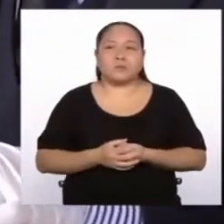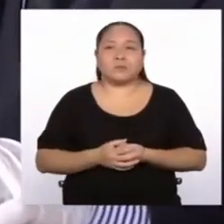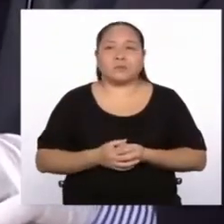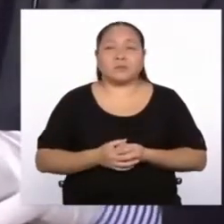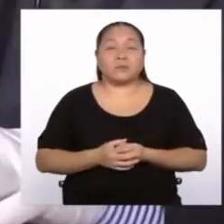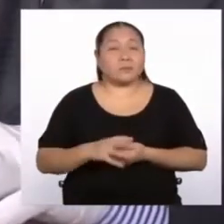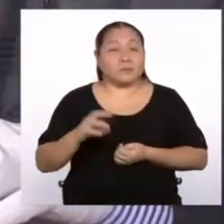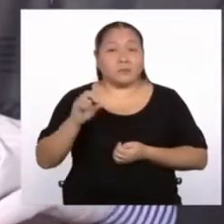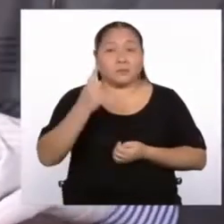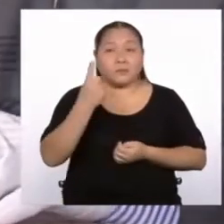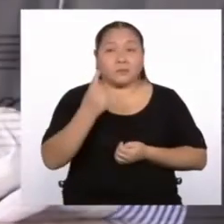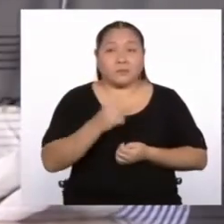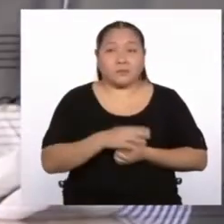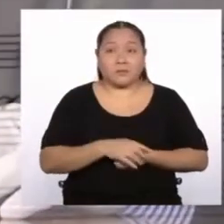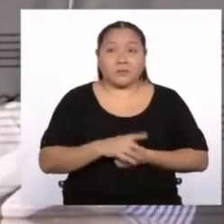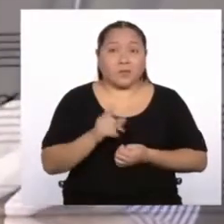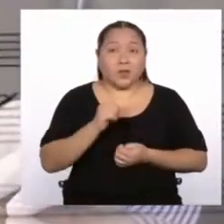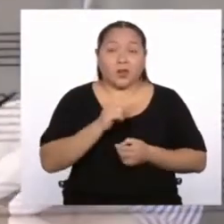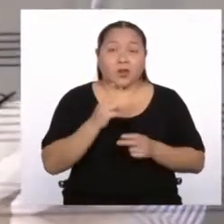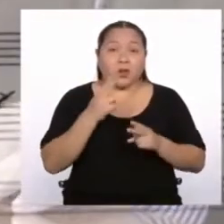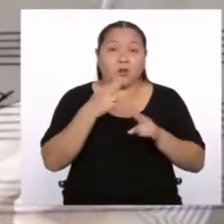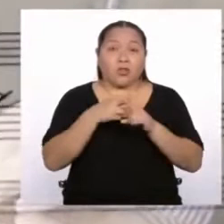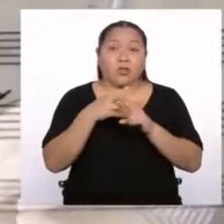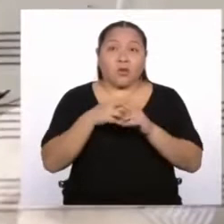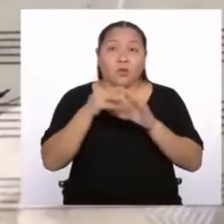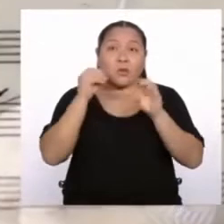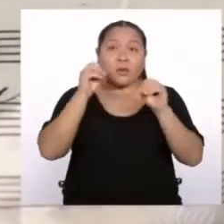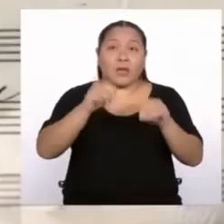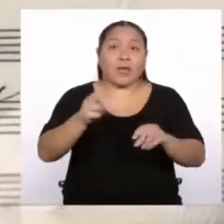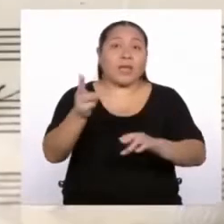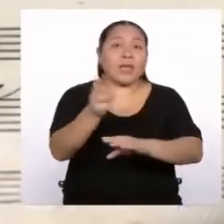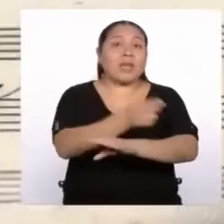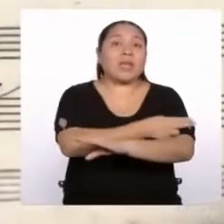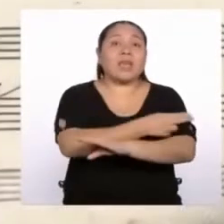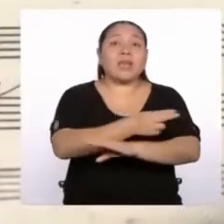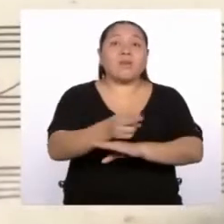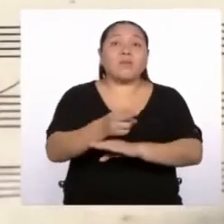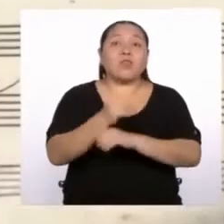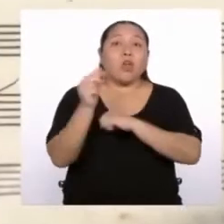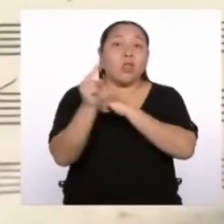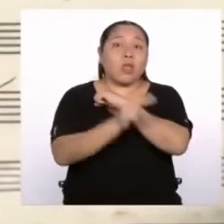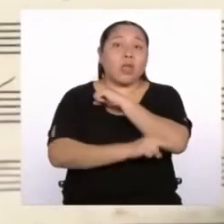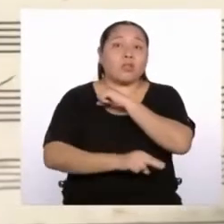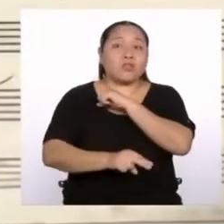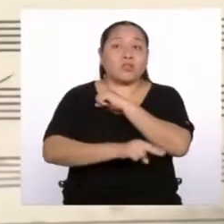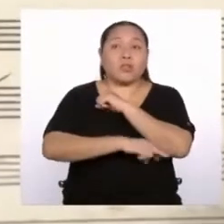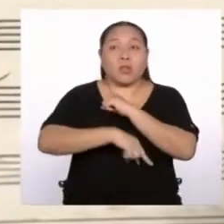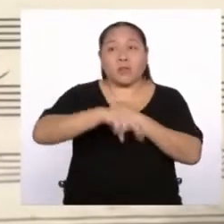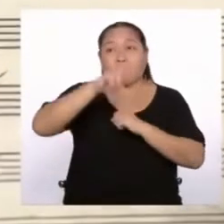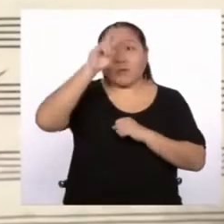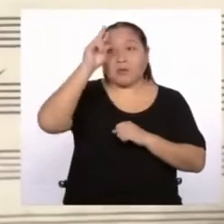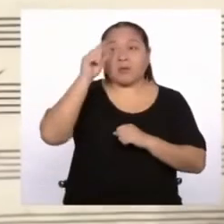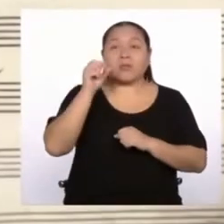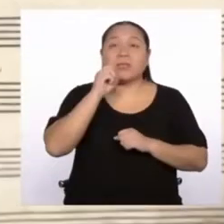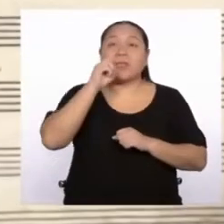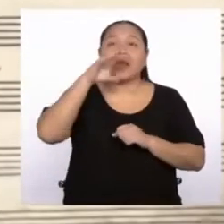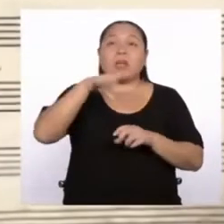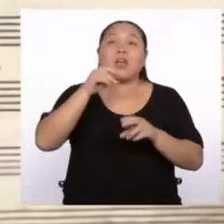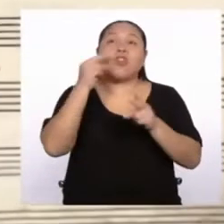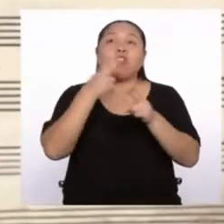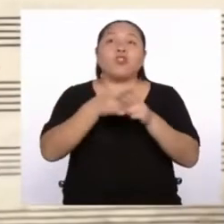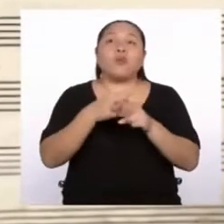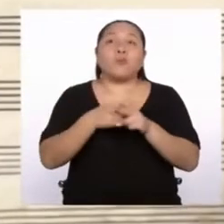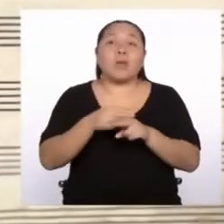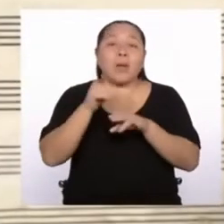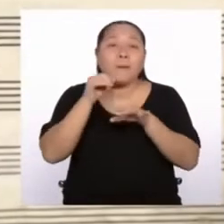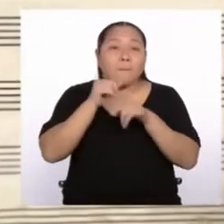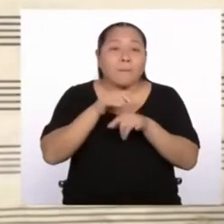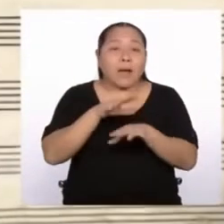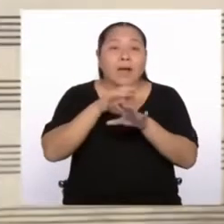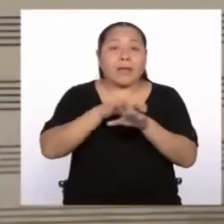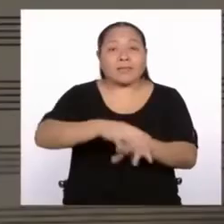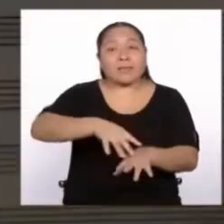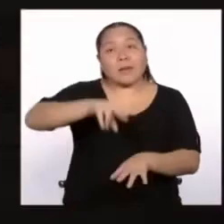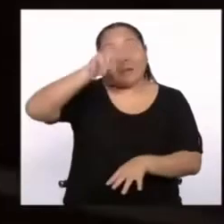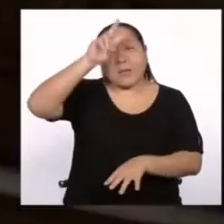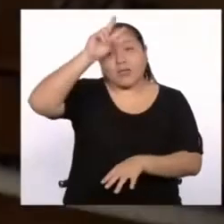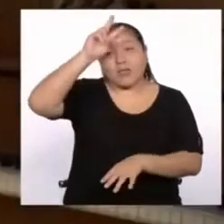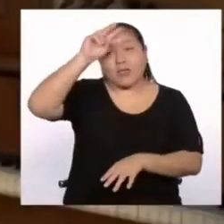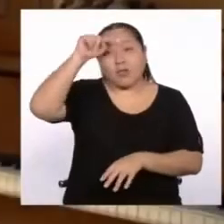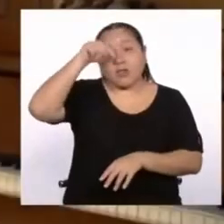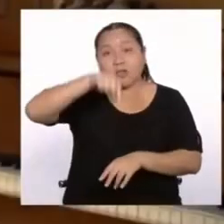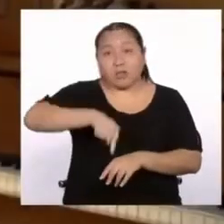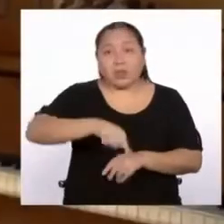primer lugar, no se llamaba himno nacional del Perú. Se llamaba Marcha Patriótica para la Ciudad de Lima.